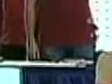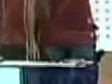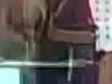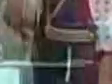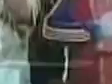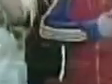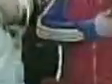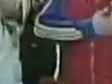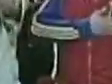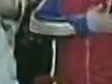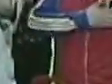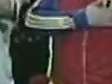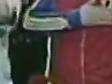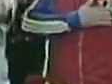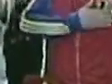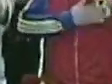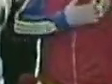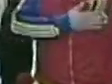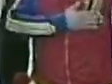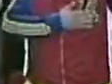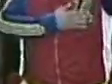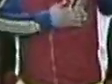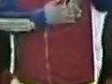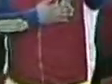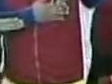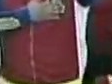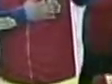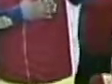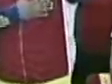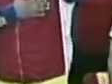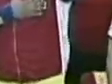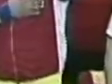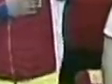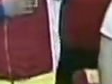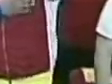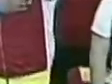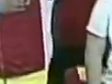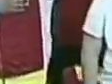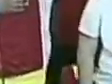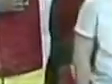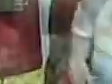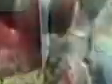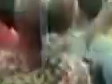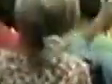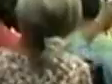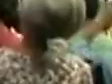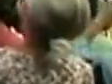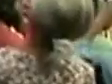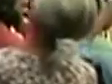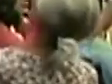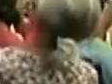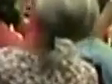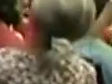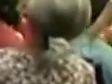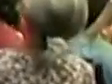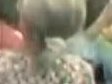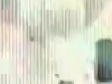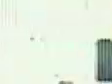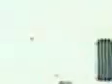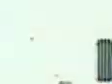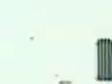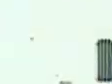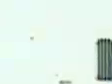libertador y lo encalma hasta su vista va construyendo la patria